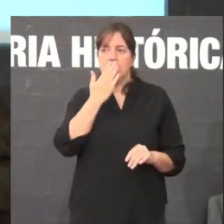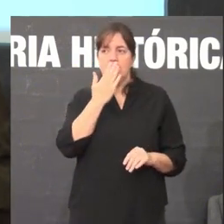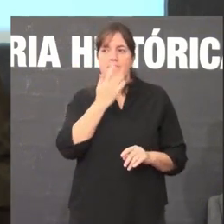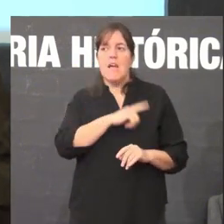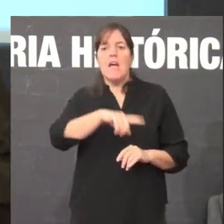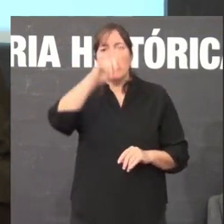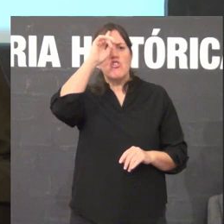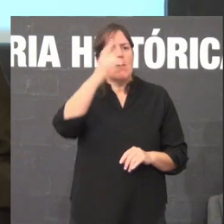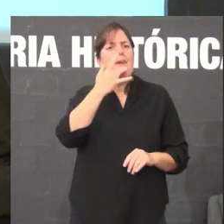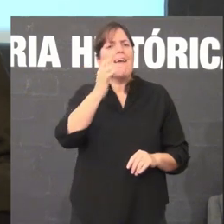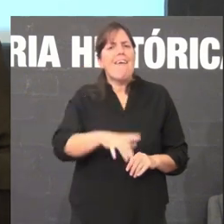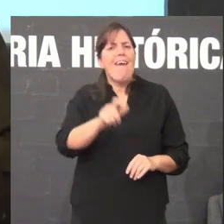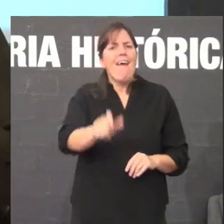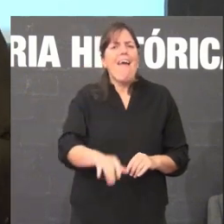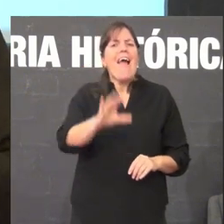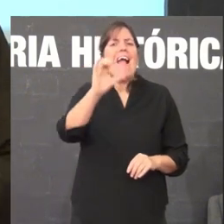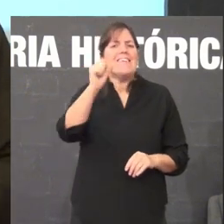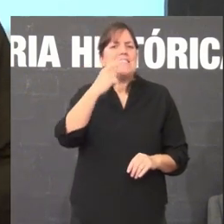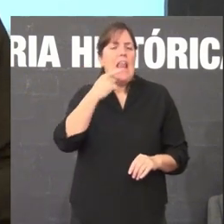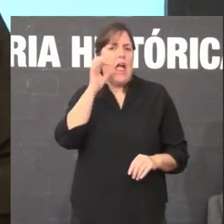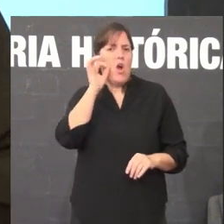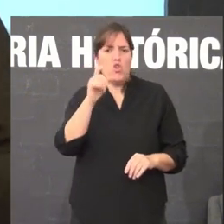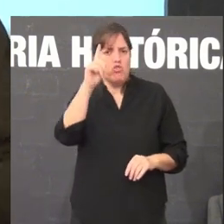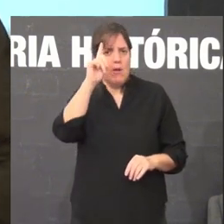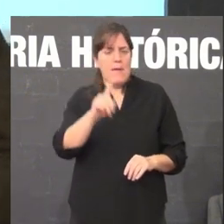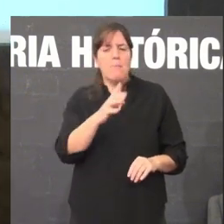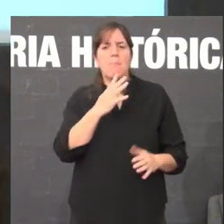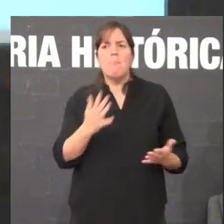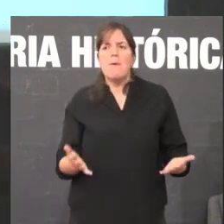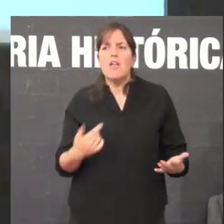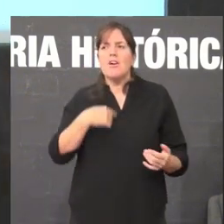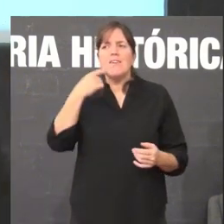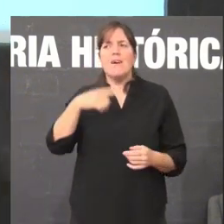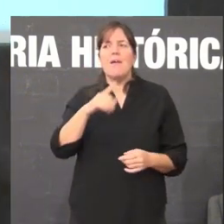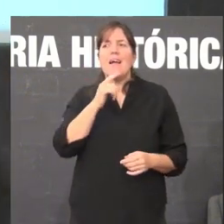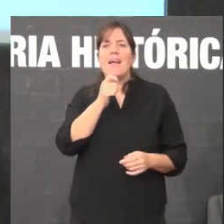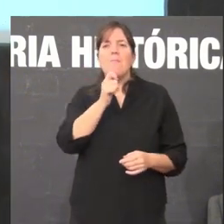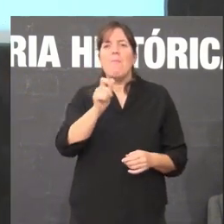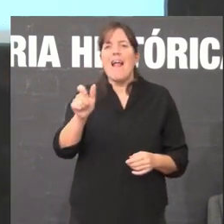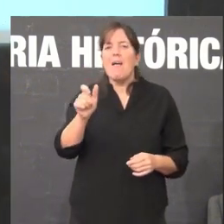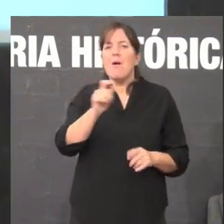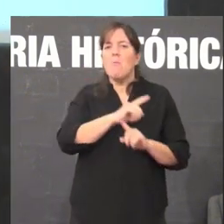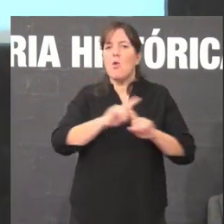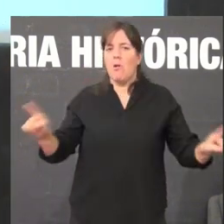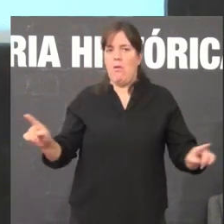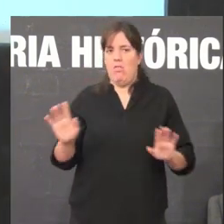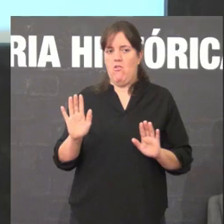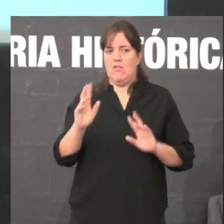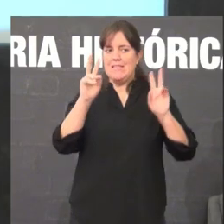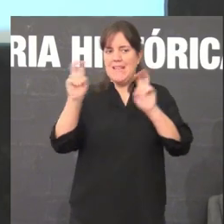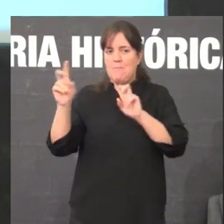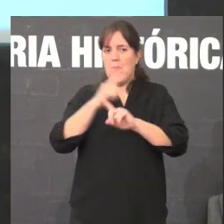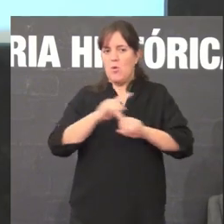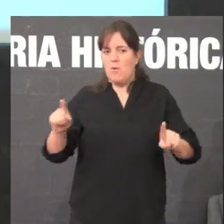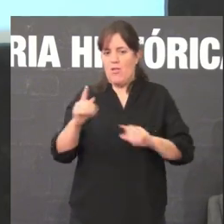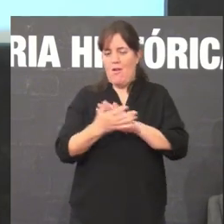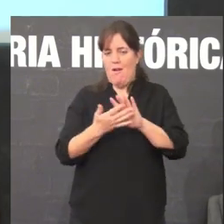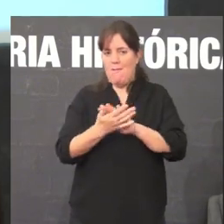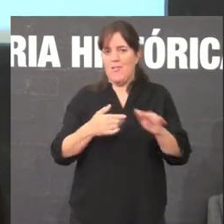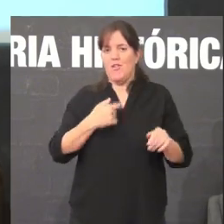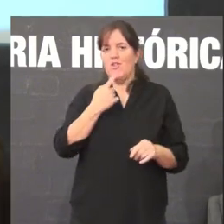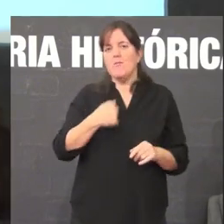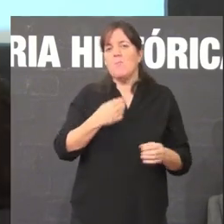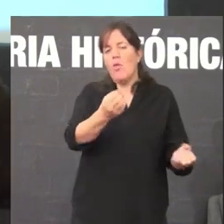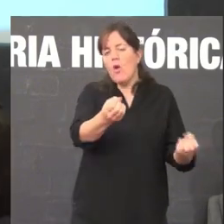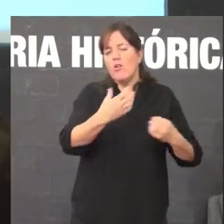quen era Castelao, mas o que sí sabía era de que cousas estaba proibido falar. E, de feito, comexou a dicirme todas as barbaridades que viu,